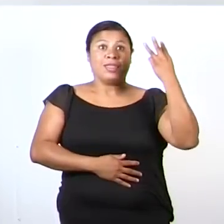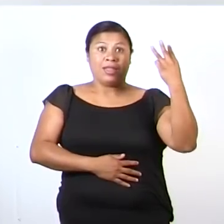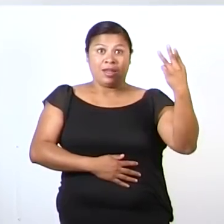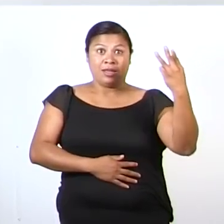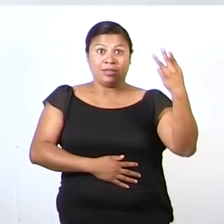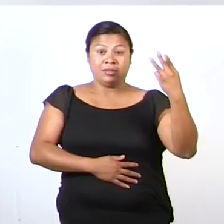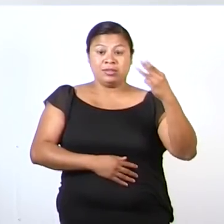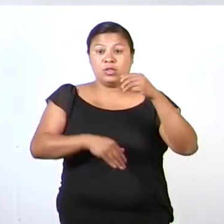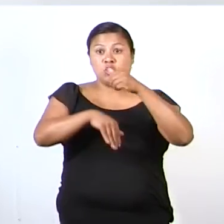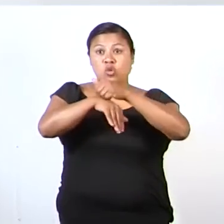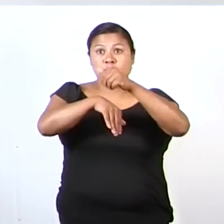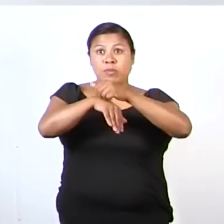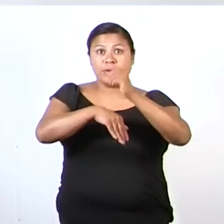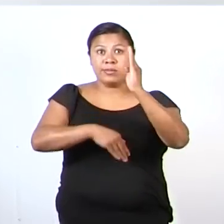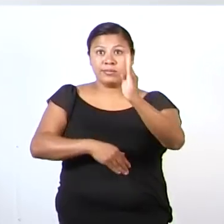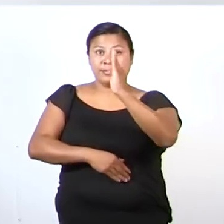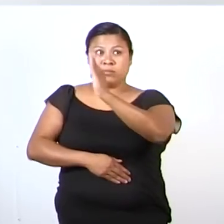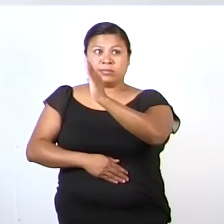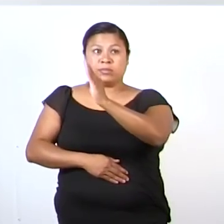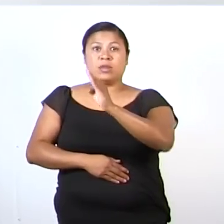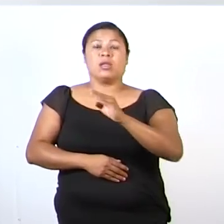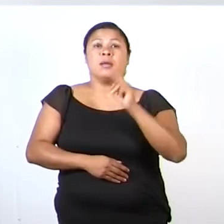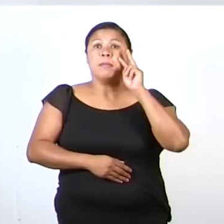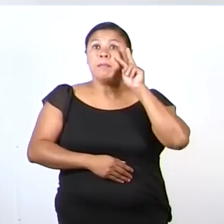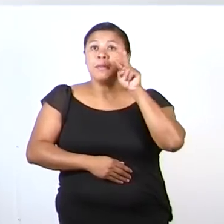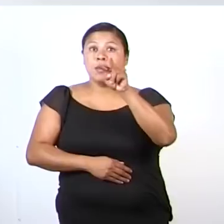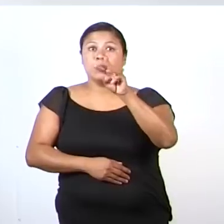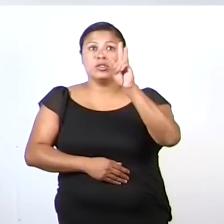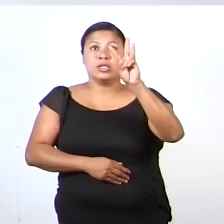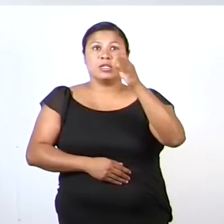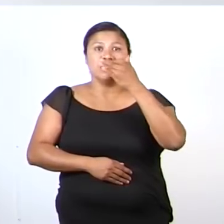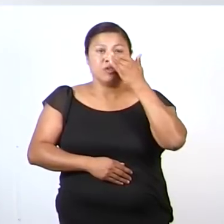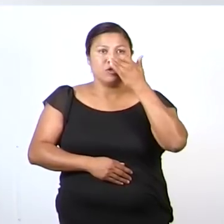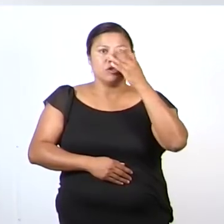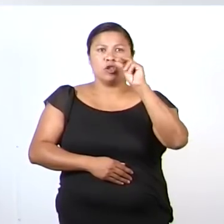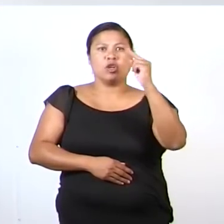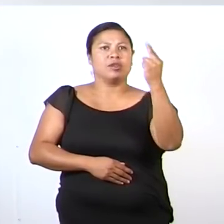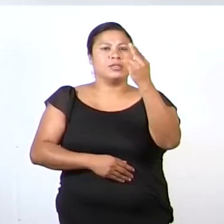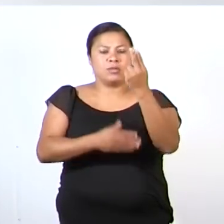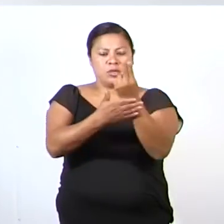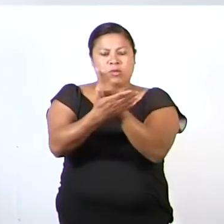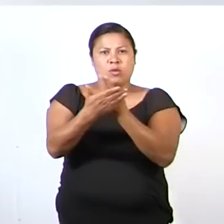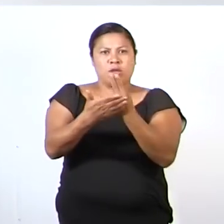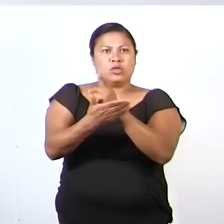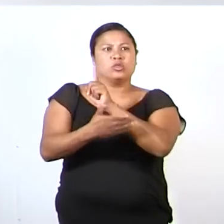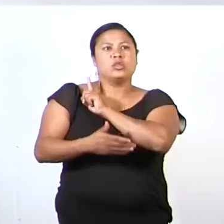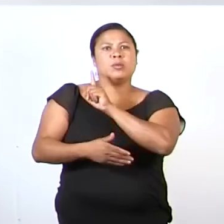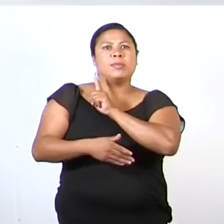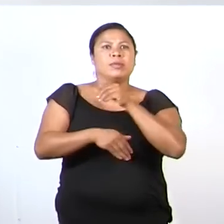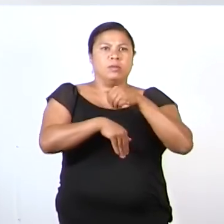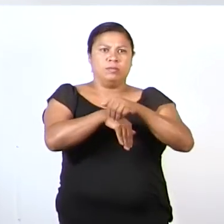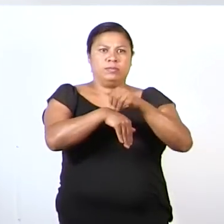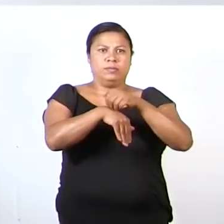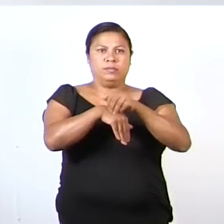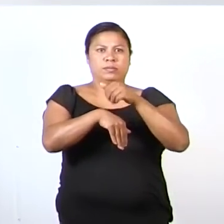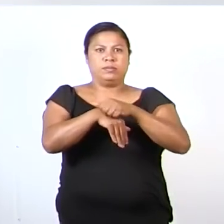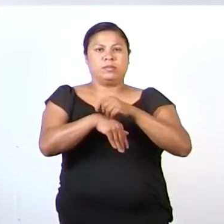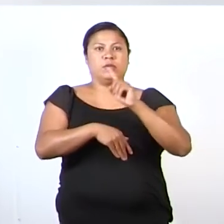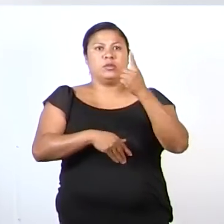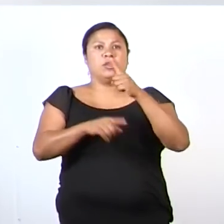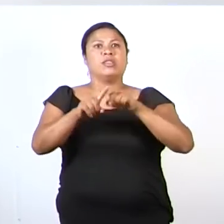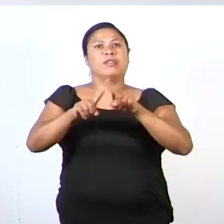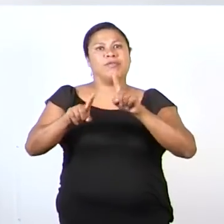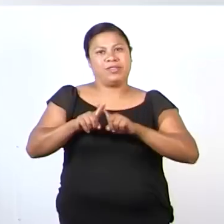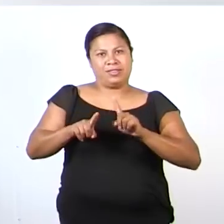gráfica solamente, no representativa, las tres flores que estamos utilizando en la colección. Son diferentes